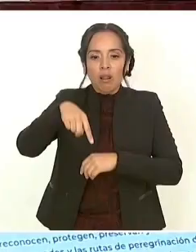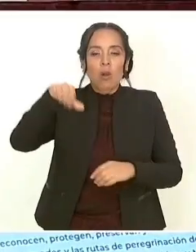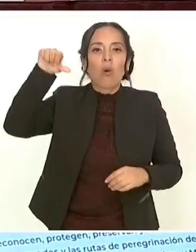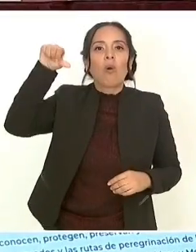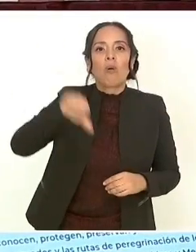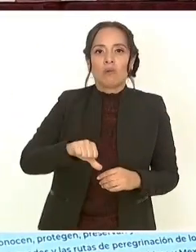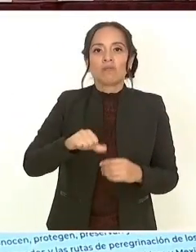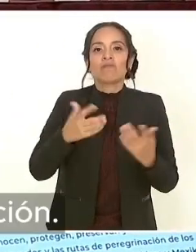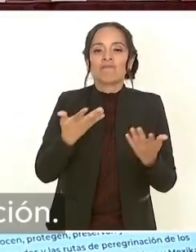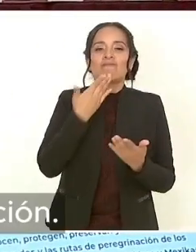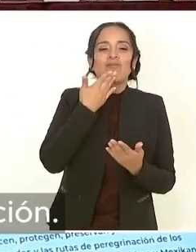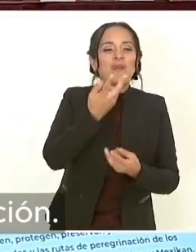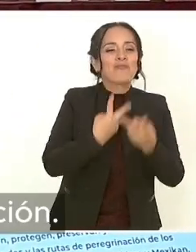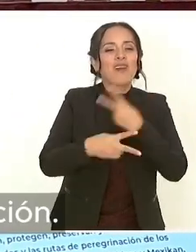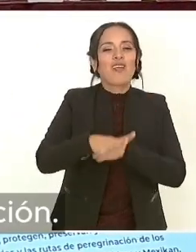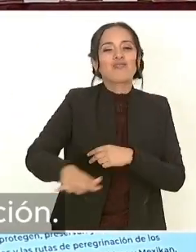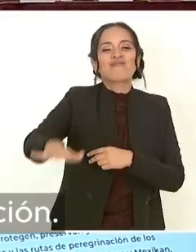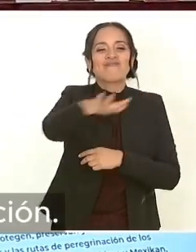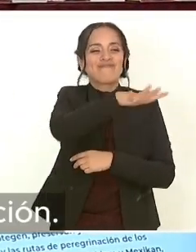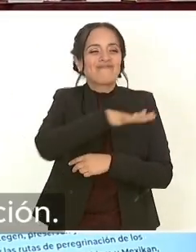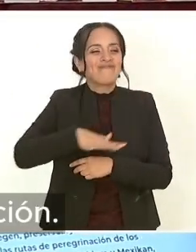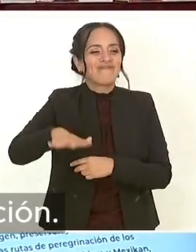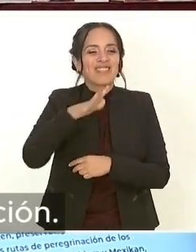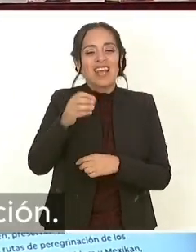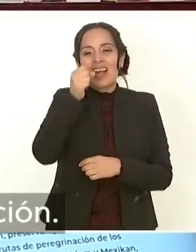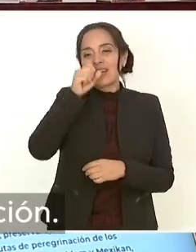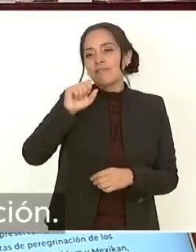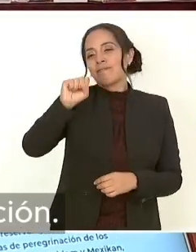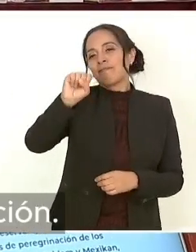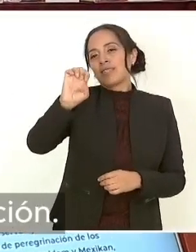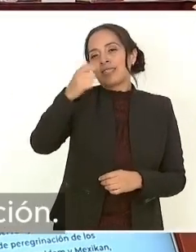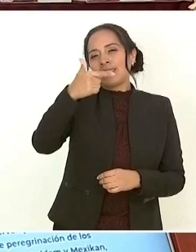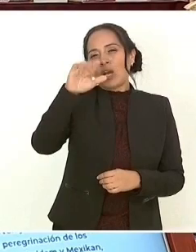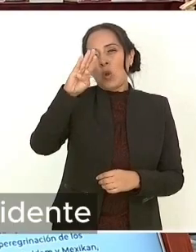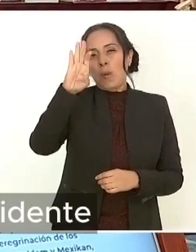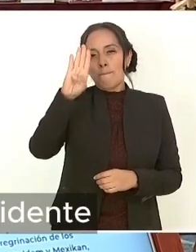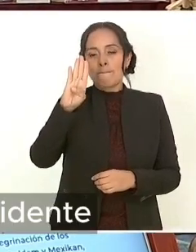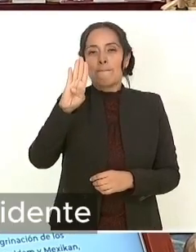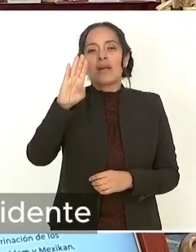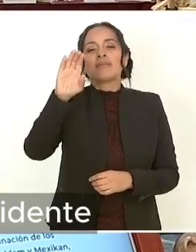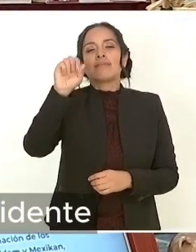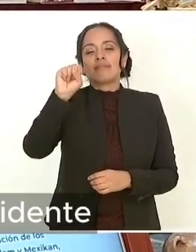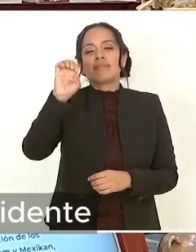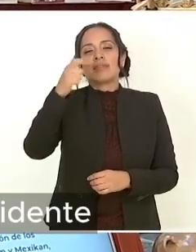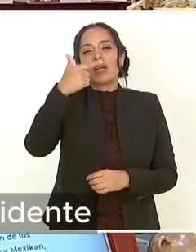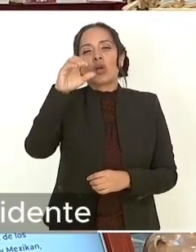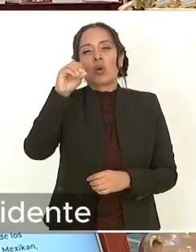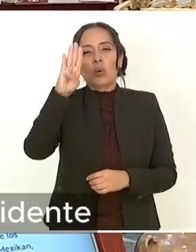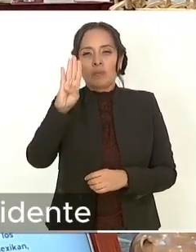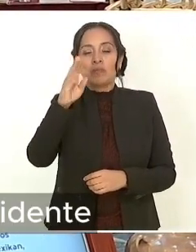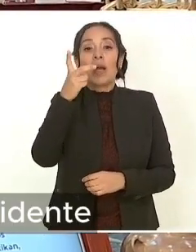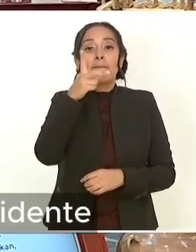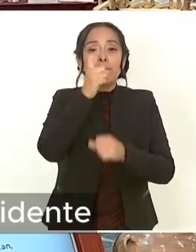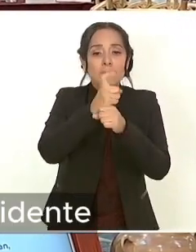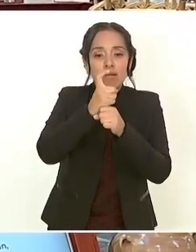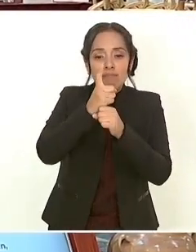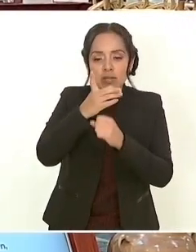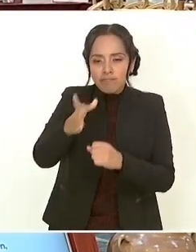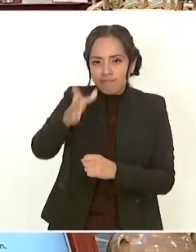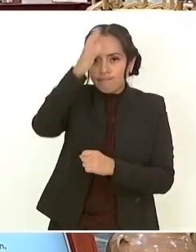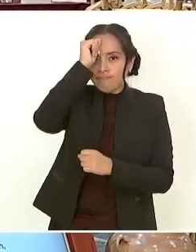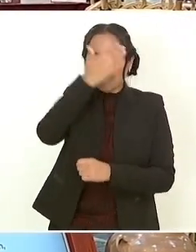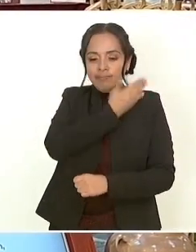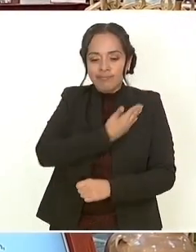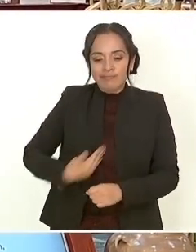aquí. Bienvenidas y bienvenidos a la Secretaría de Gobernación. El primer compromiso del Gobierno del Presidente